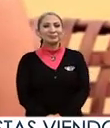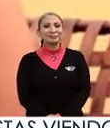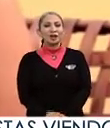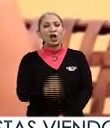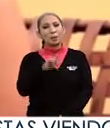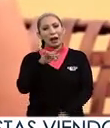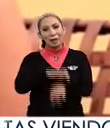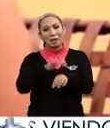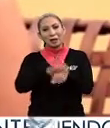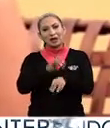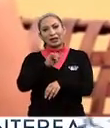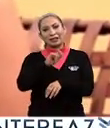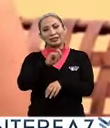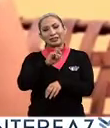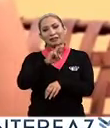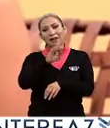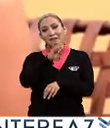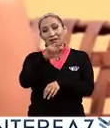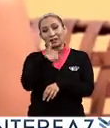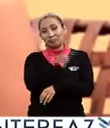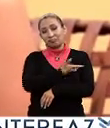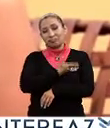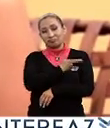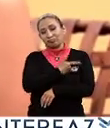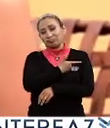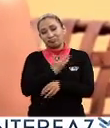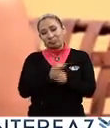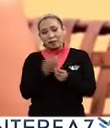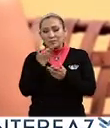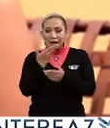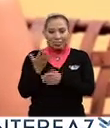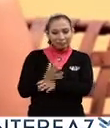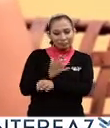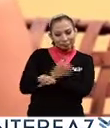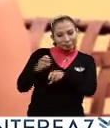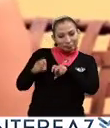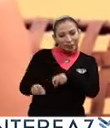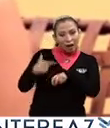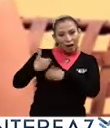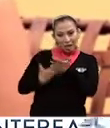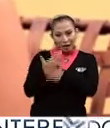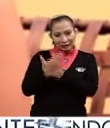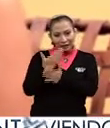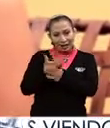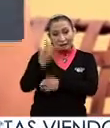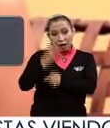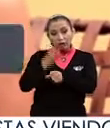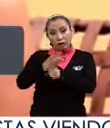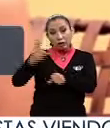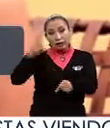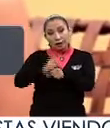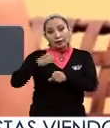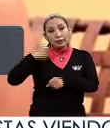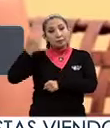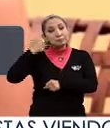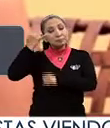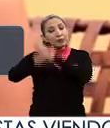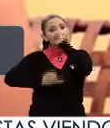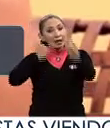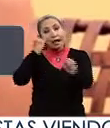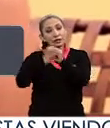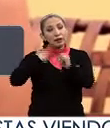Omar, amigos de Interfaz, tengo el placer de estar muy bien acompañada esta mañana, este segundo día del Congreso